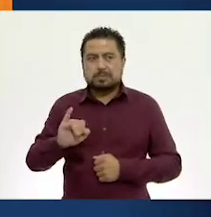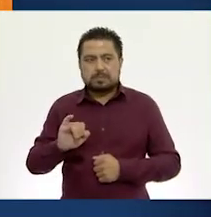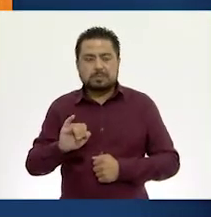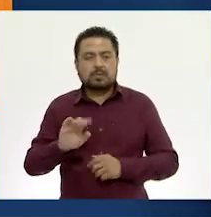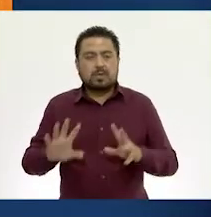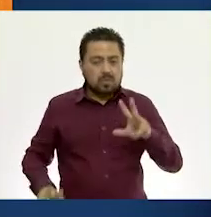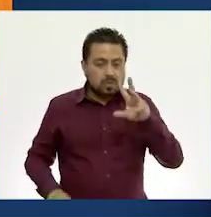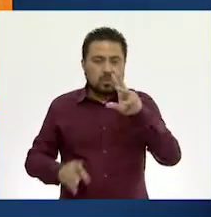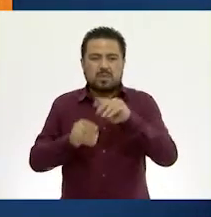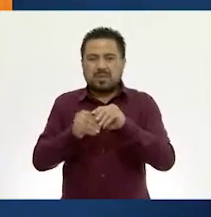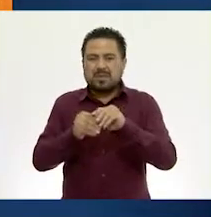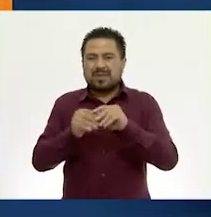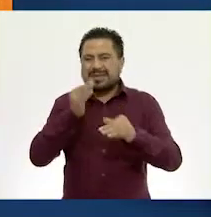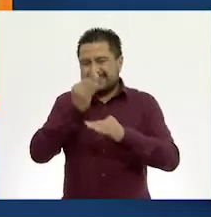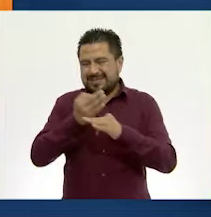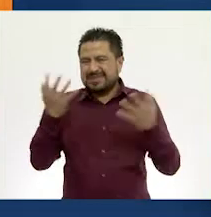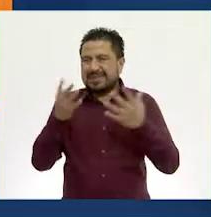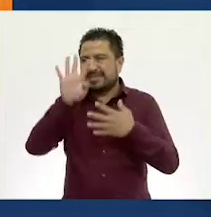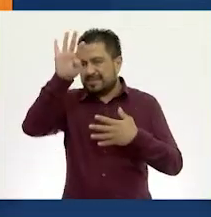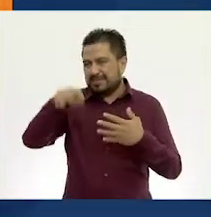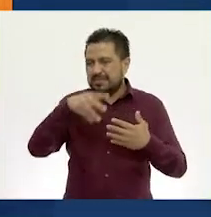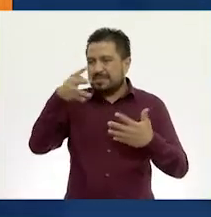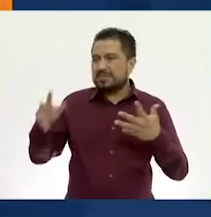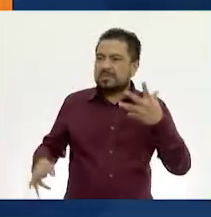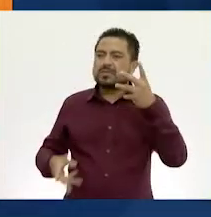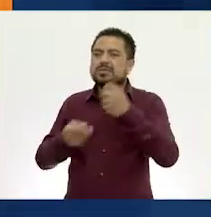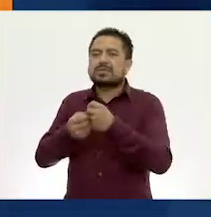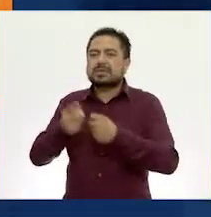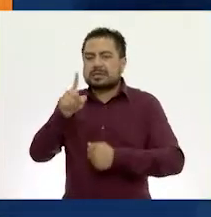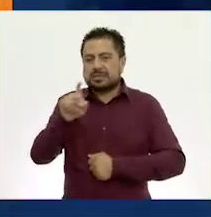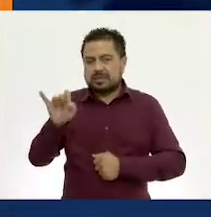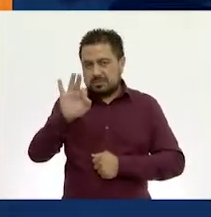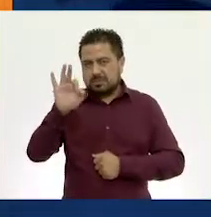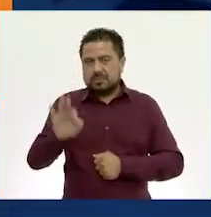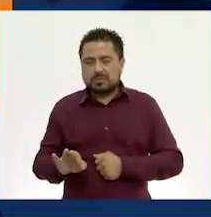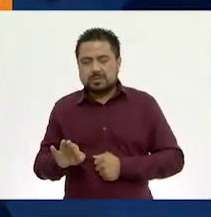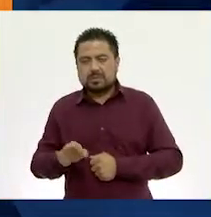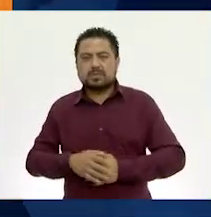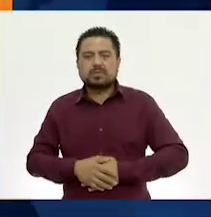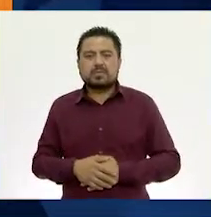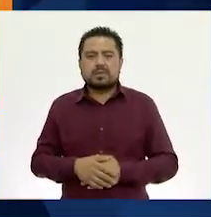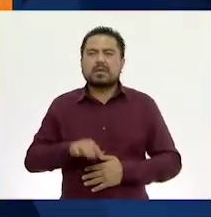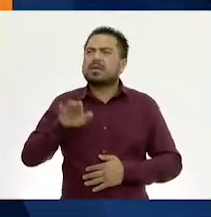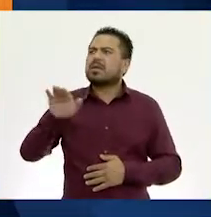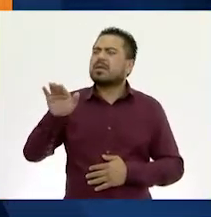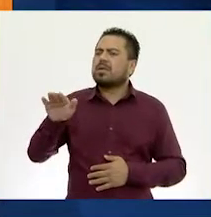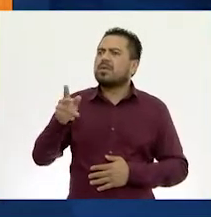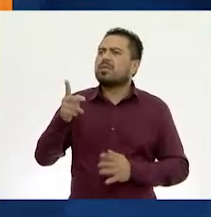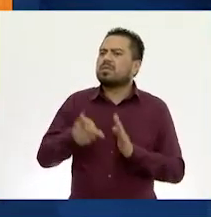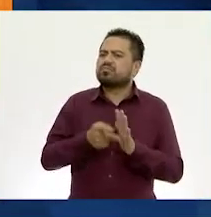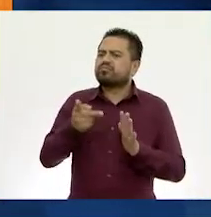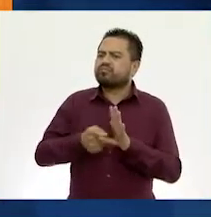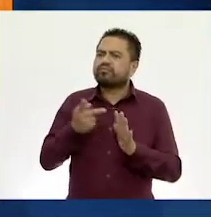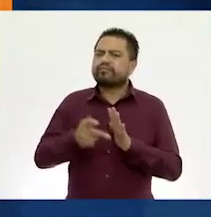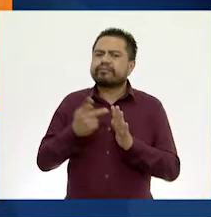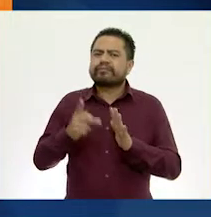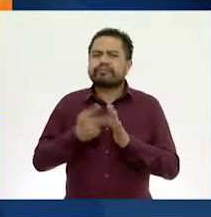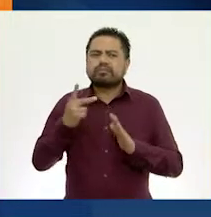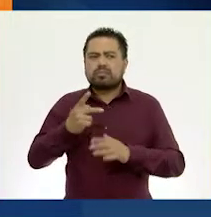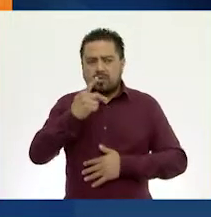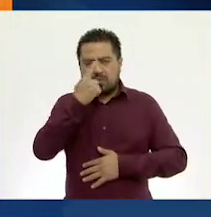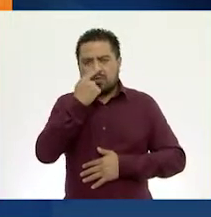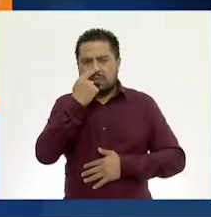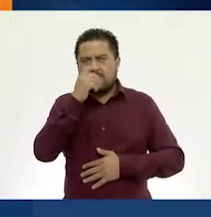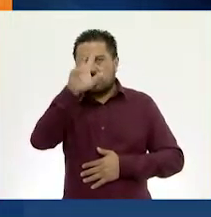Juntos, como lo hicimos aquí en nuestra tabla, complementan ese 100%. María, ¿cuántas veces la parte